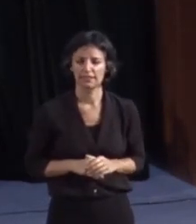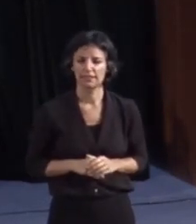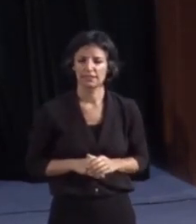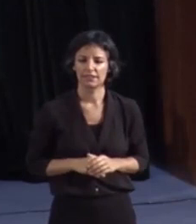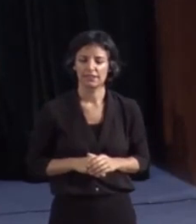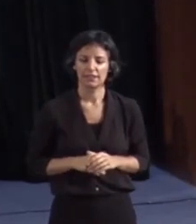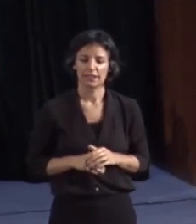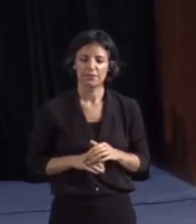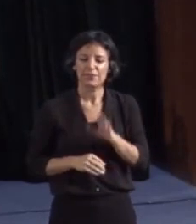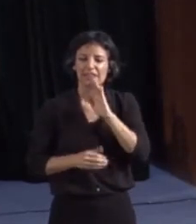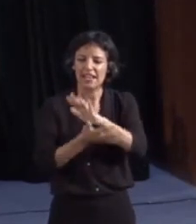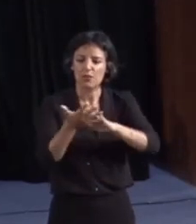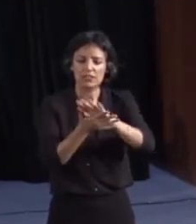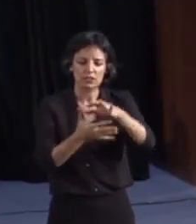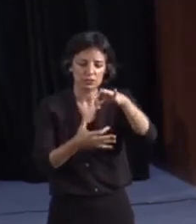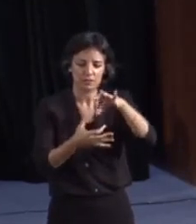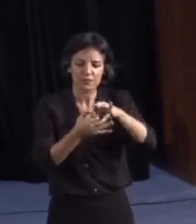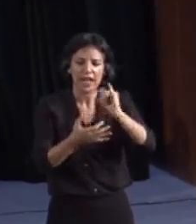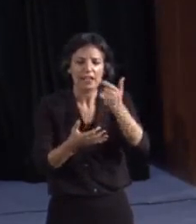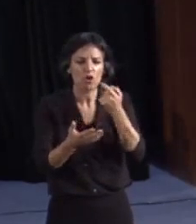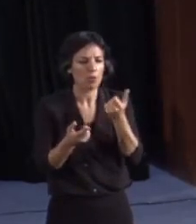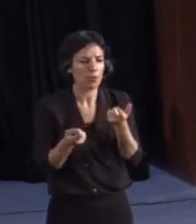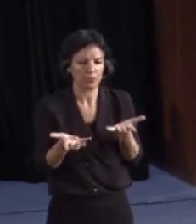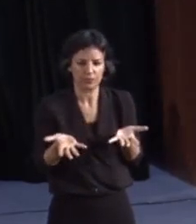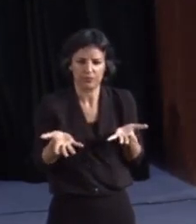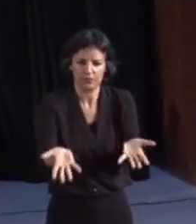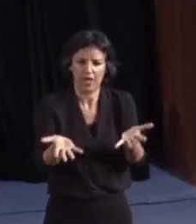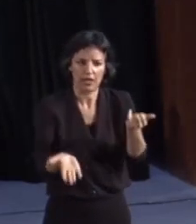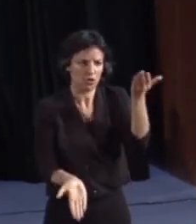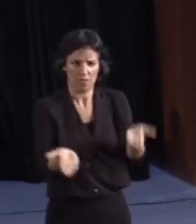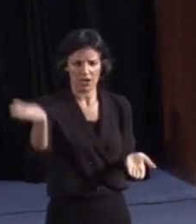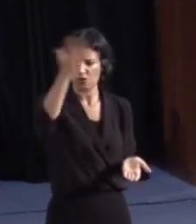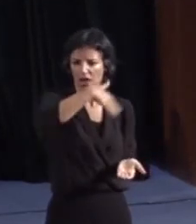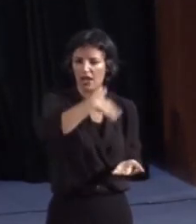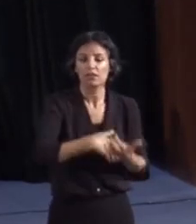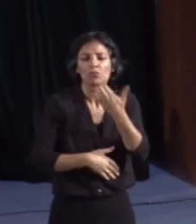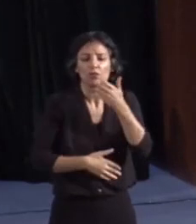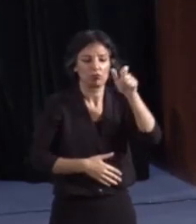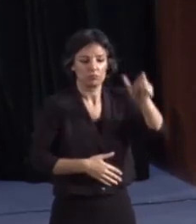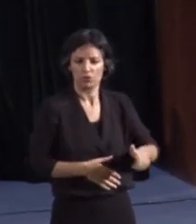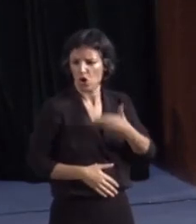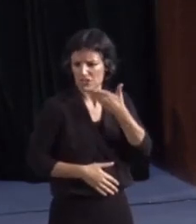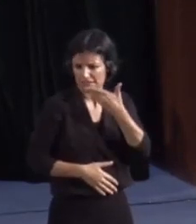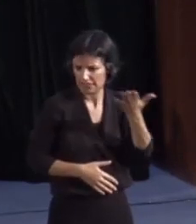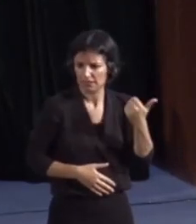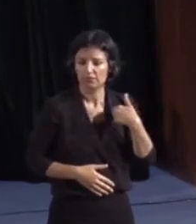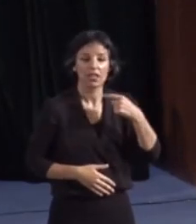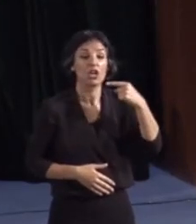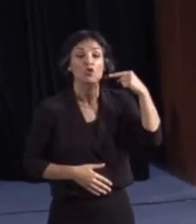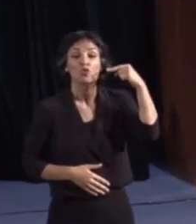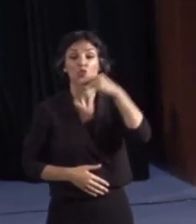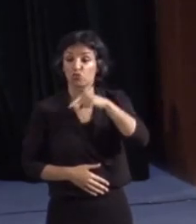componente asistencial, que no tiene parangón. Es el caso de la persona oyente que ha sido detenida en Rusia